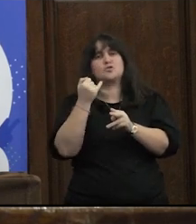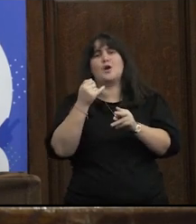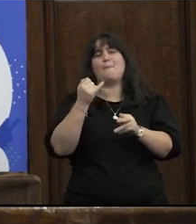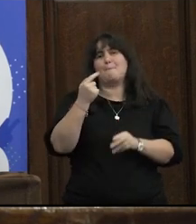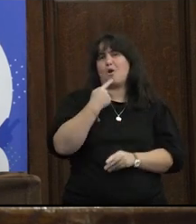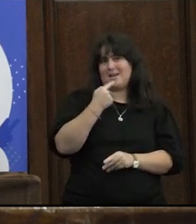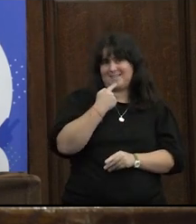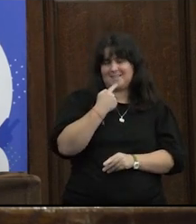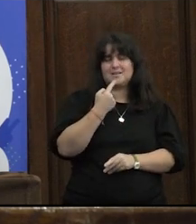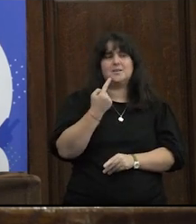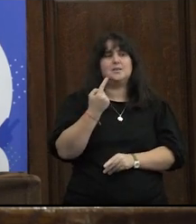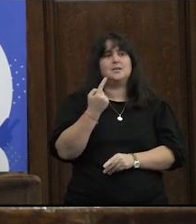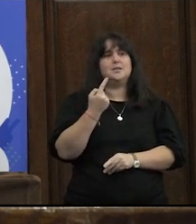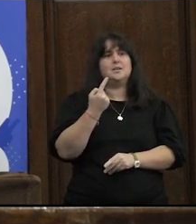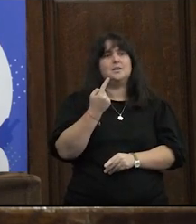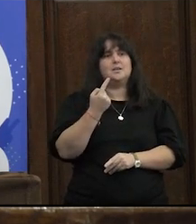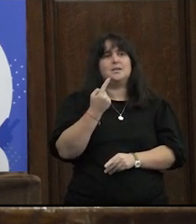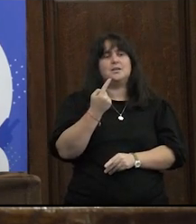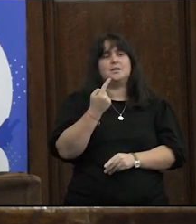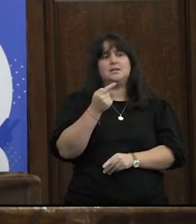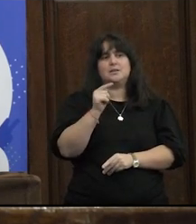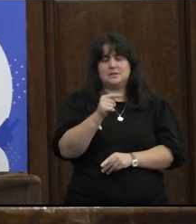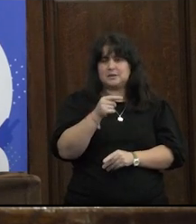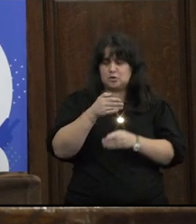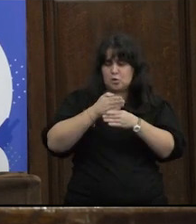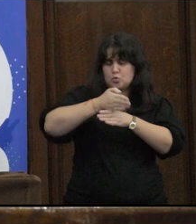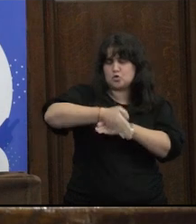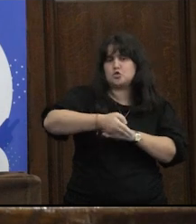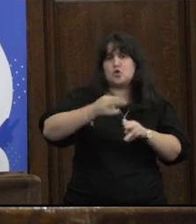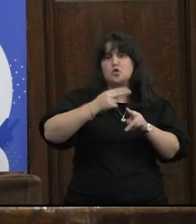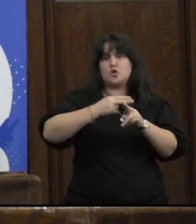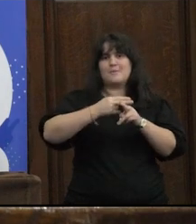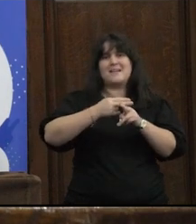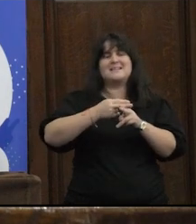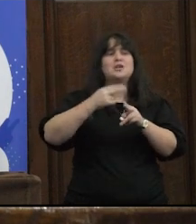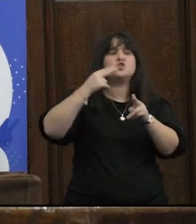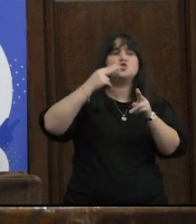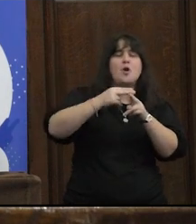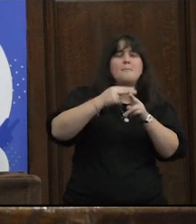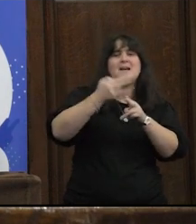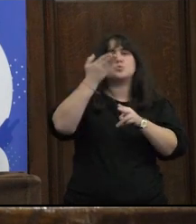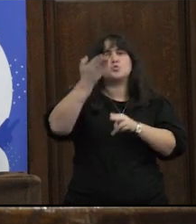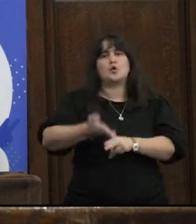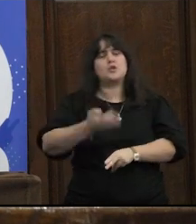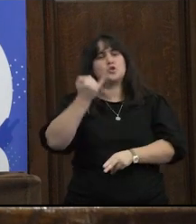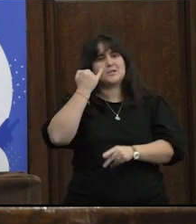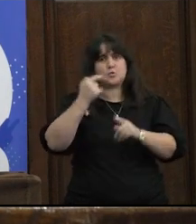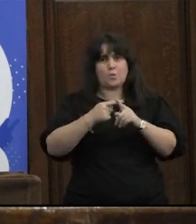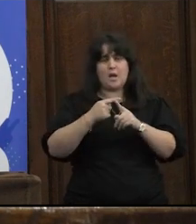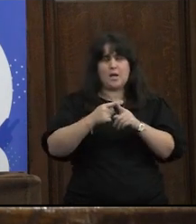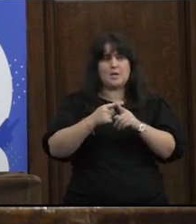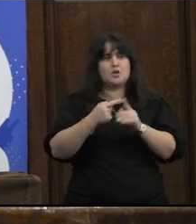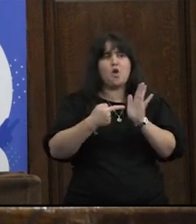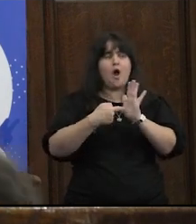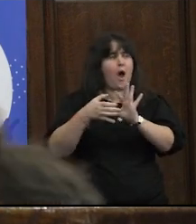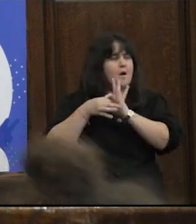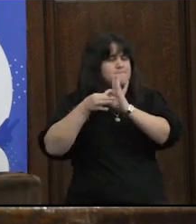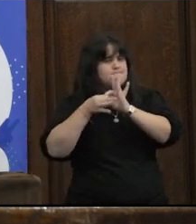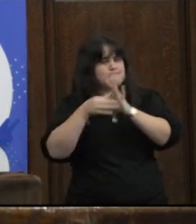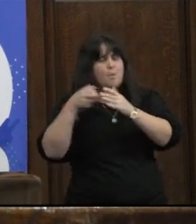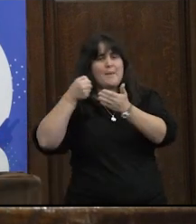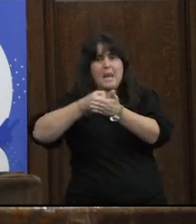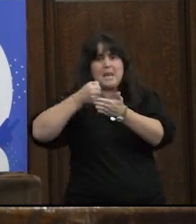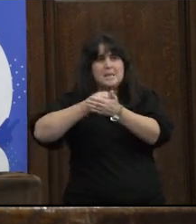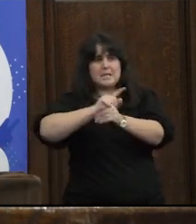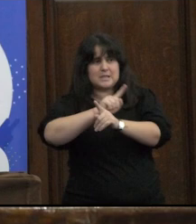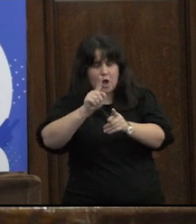es político y que la introducción se llama Nombrar los sujetos sexuales no lo trae en relación al